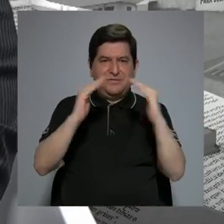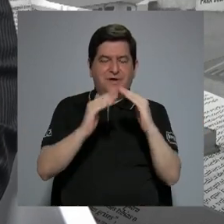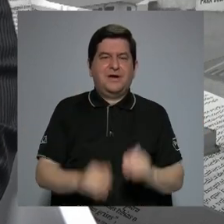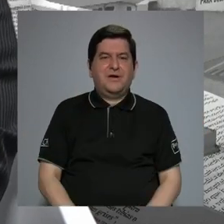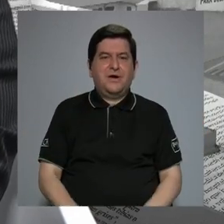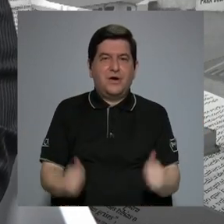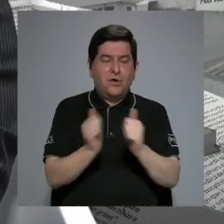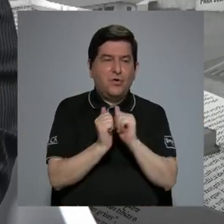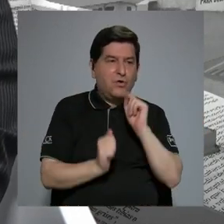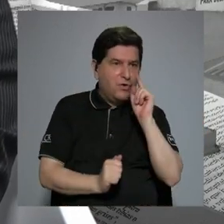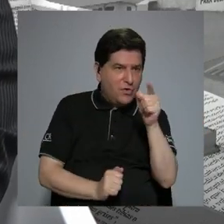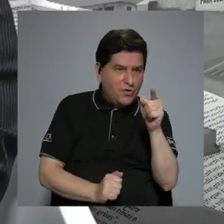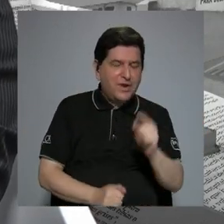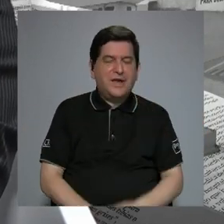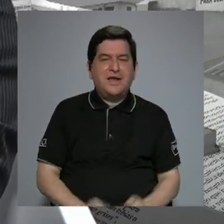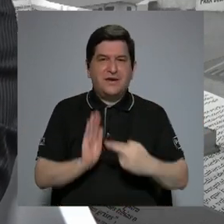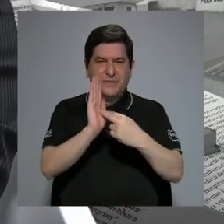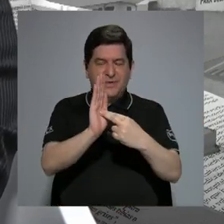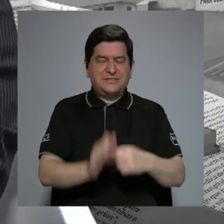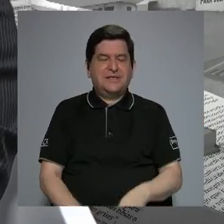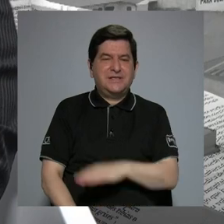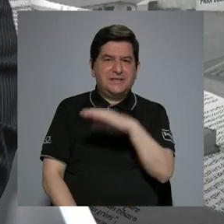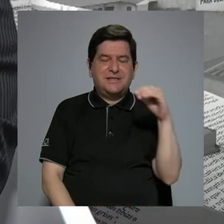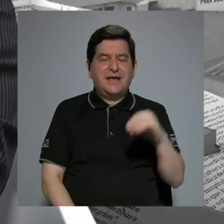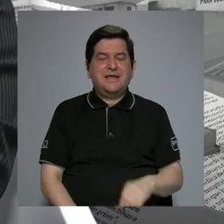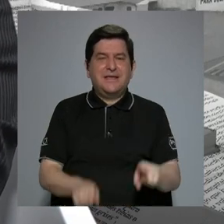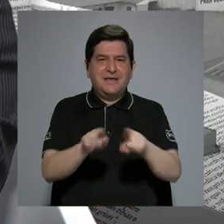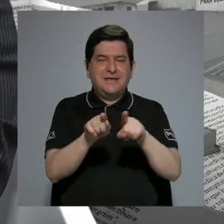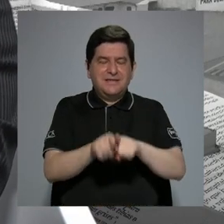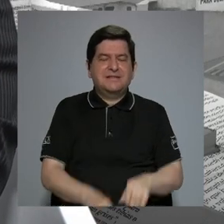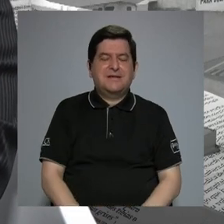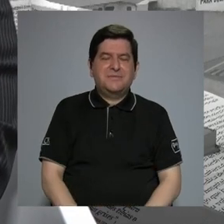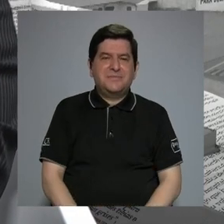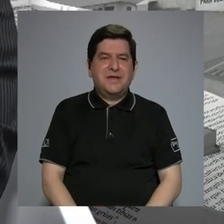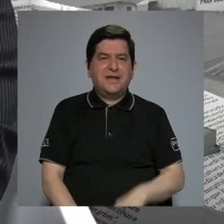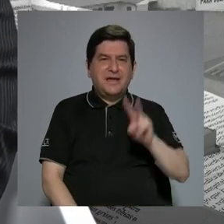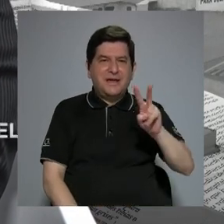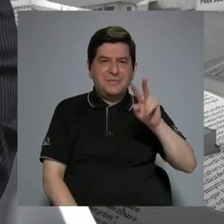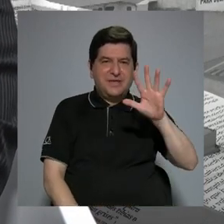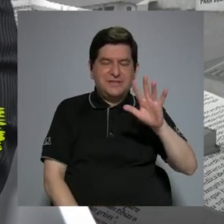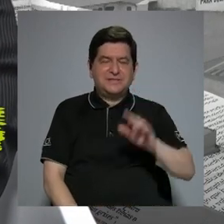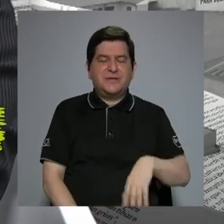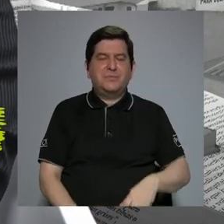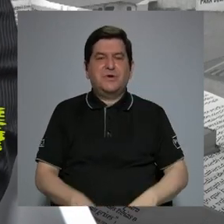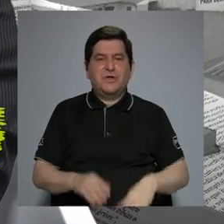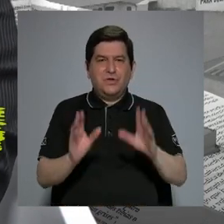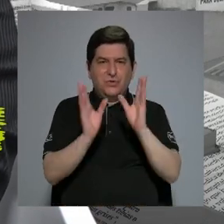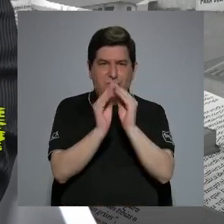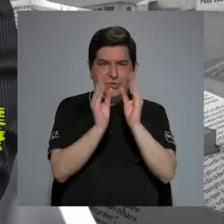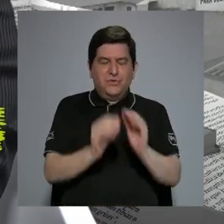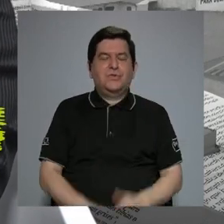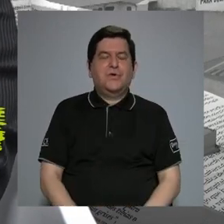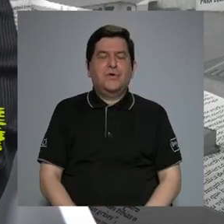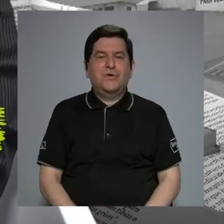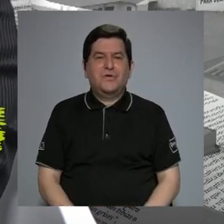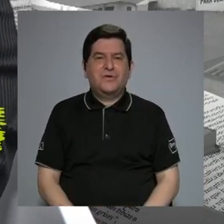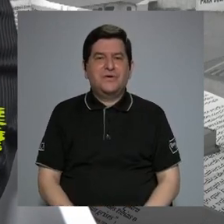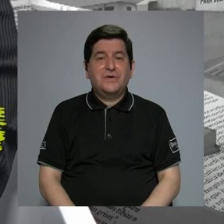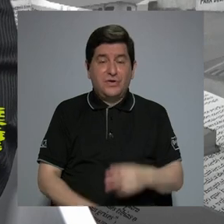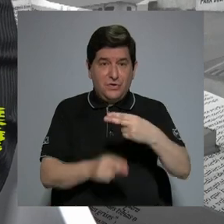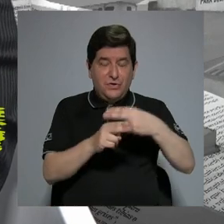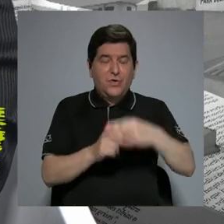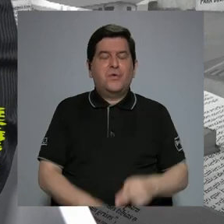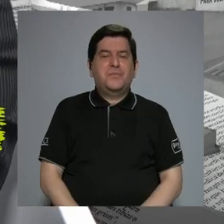representa a don Jorge, y con el 6DTT, que es Andrea, este 25º congreso denominado Telework 2024,